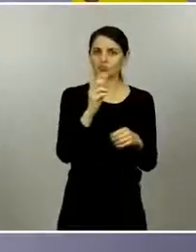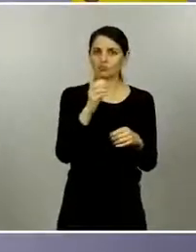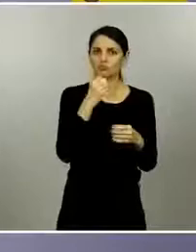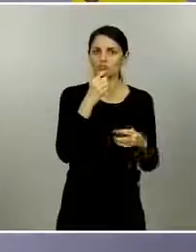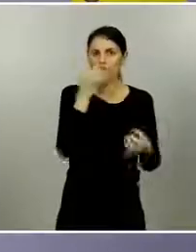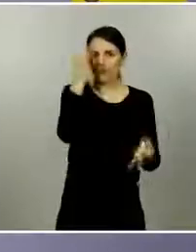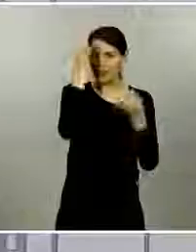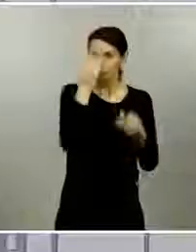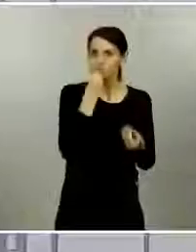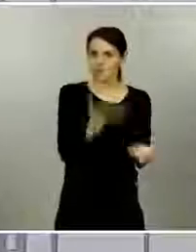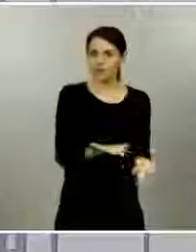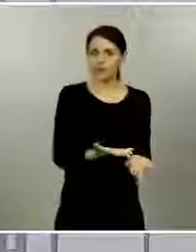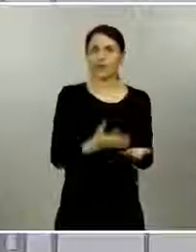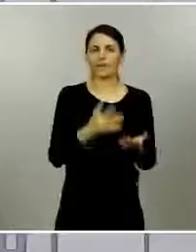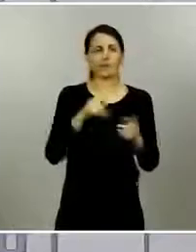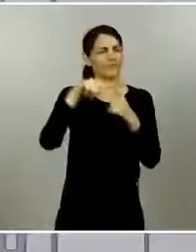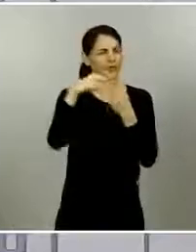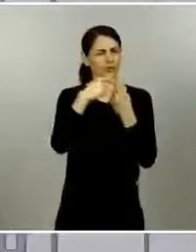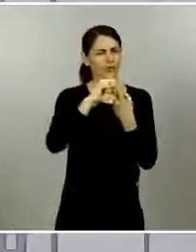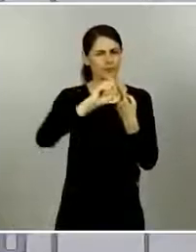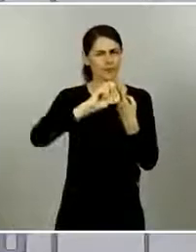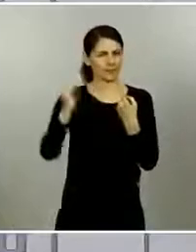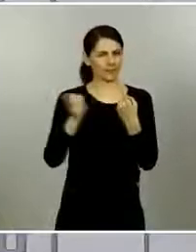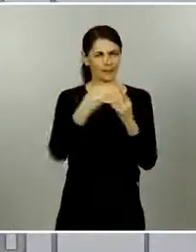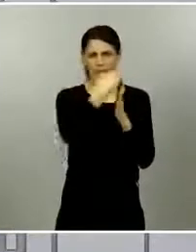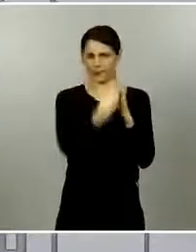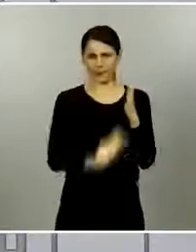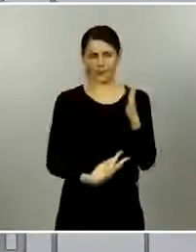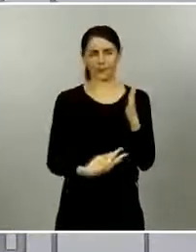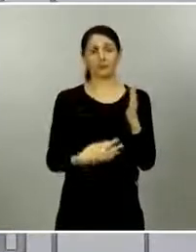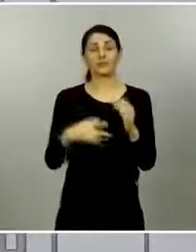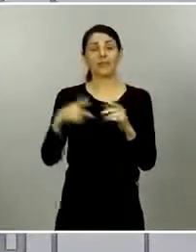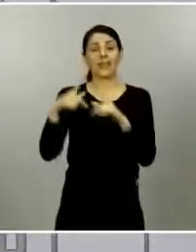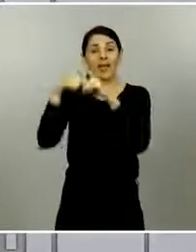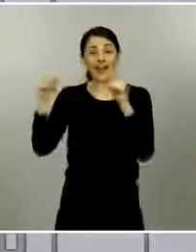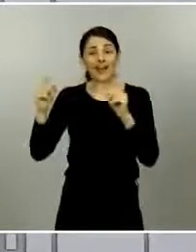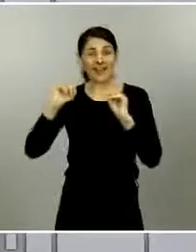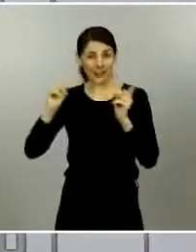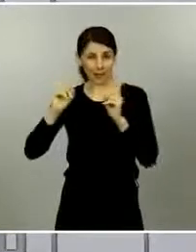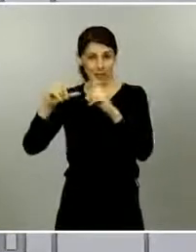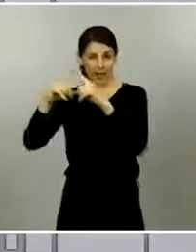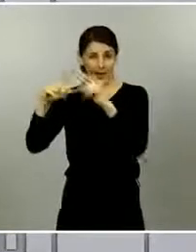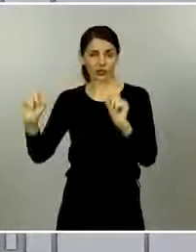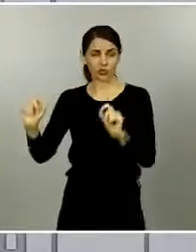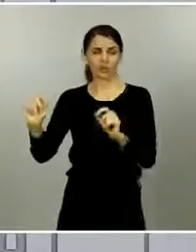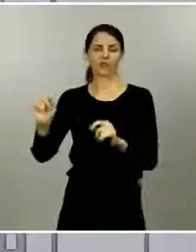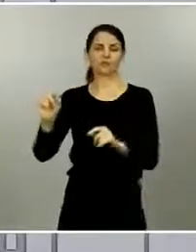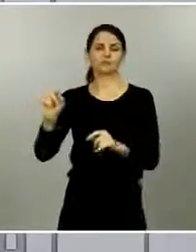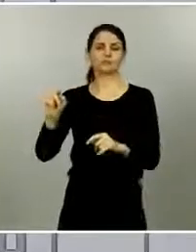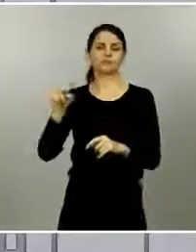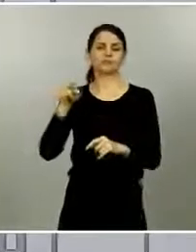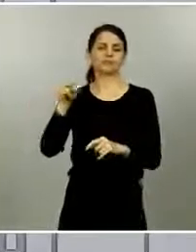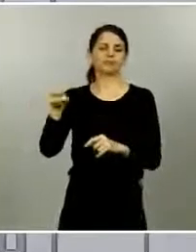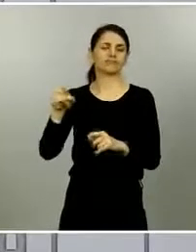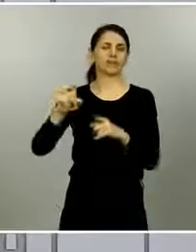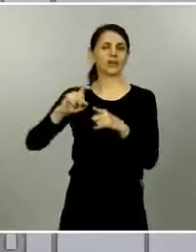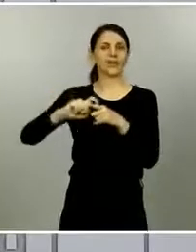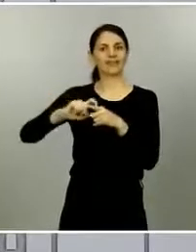esto se asocia a varios factores Asturias ha tenido tiene unas características